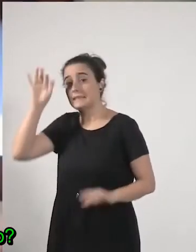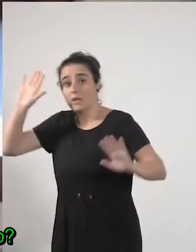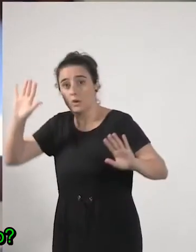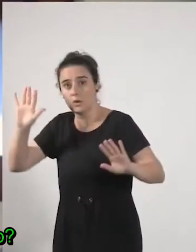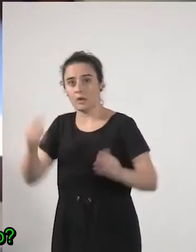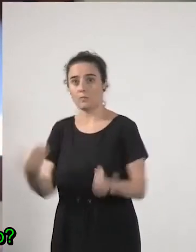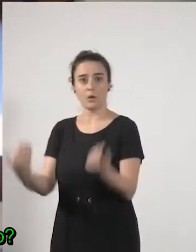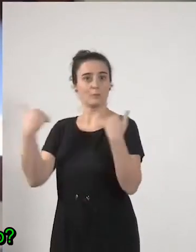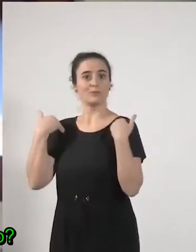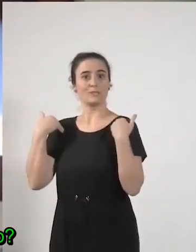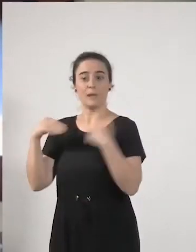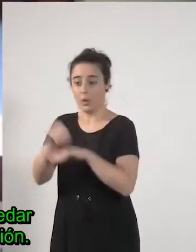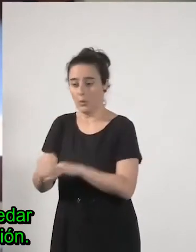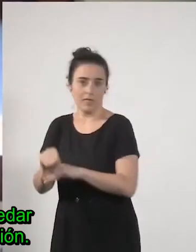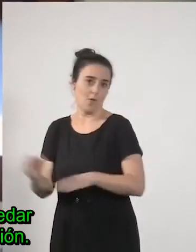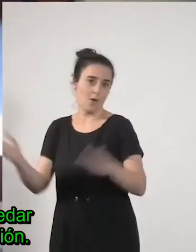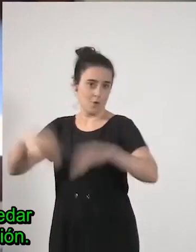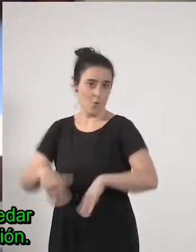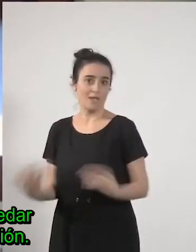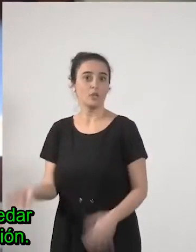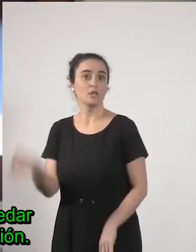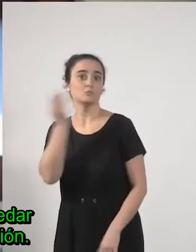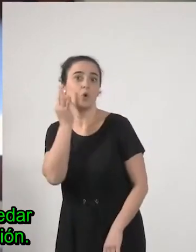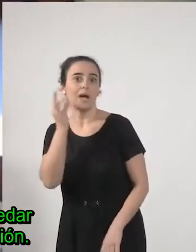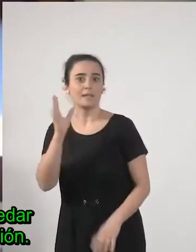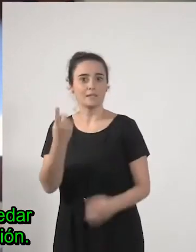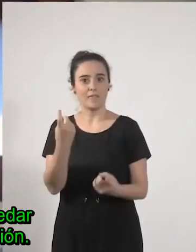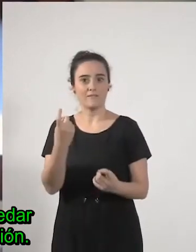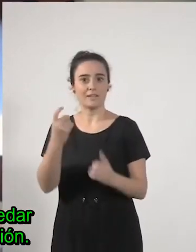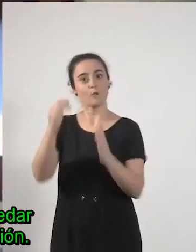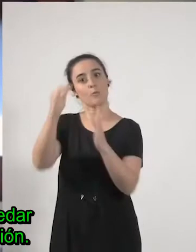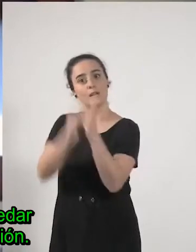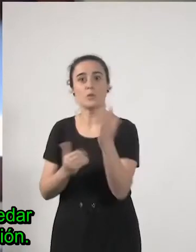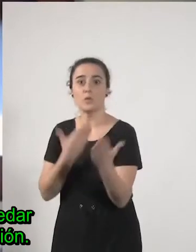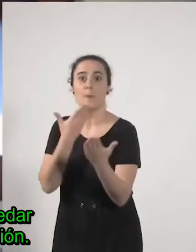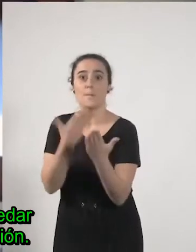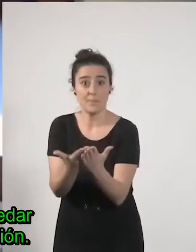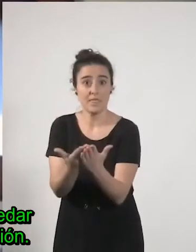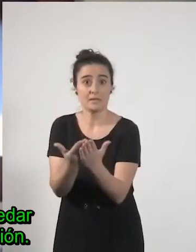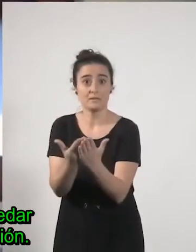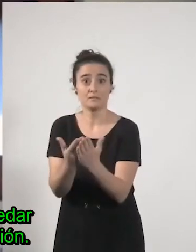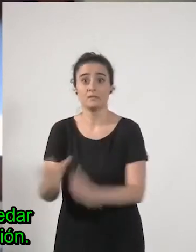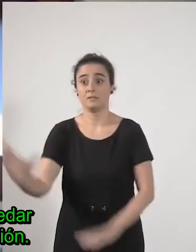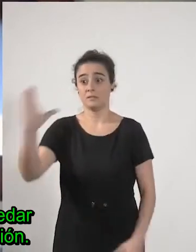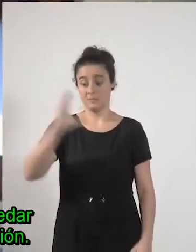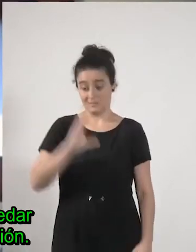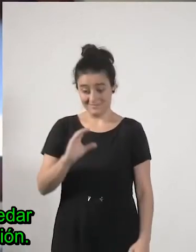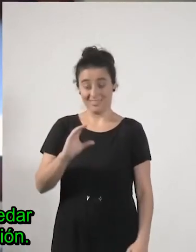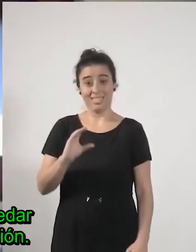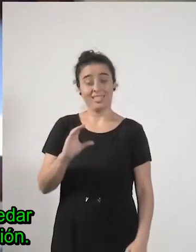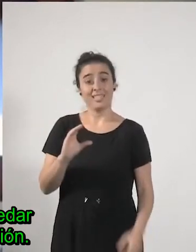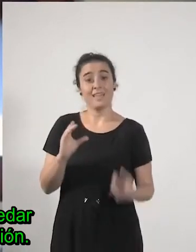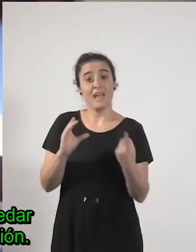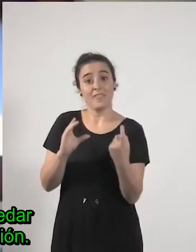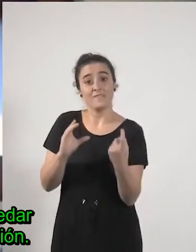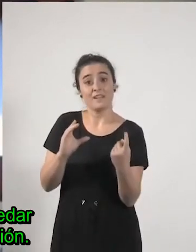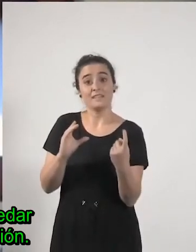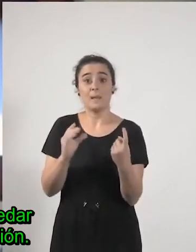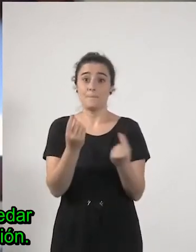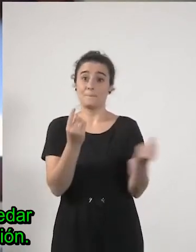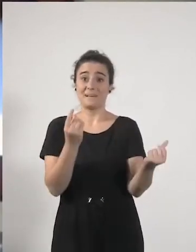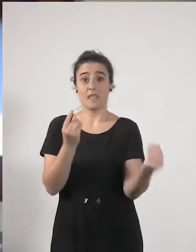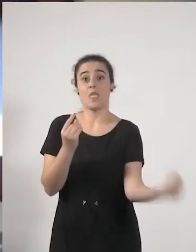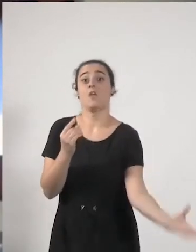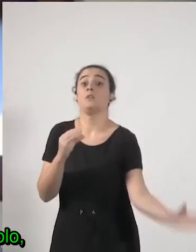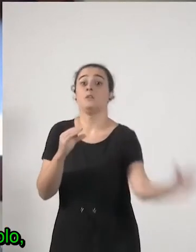tienen responsabilidades de cuidado ¿no? bueno pues esa medida se va a quedar y se va a completar con una prestación